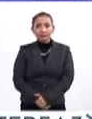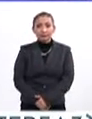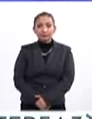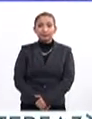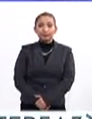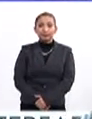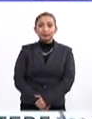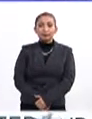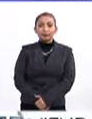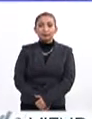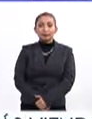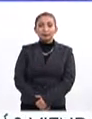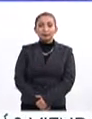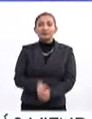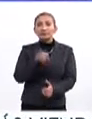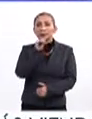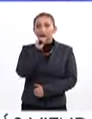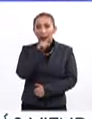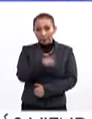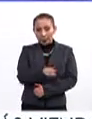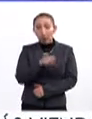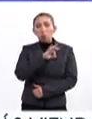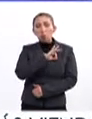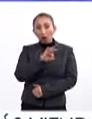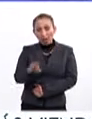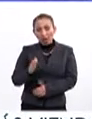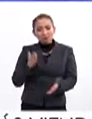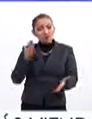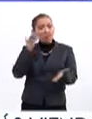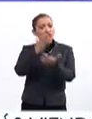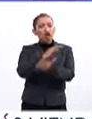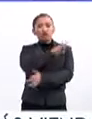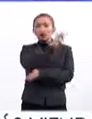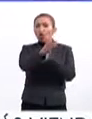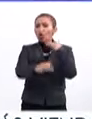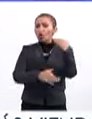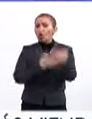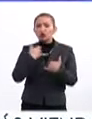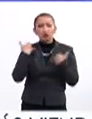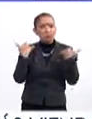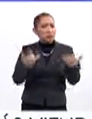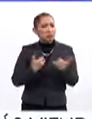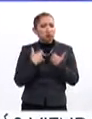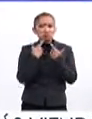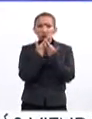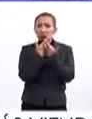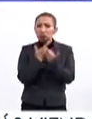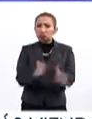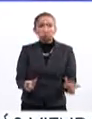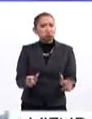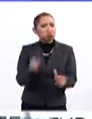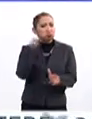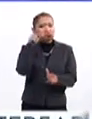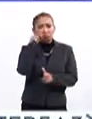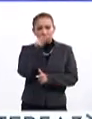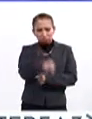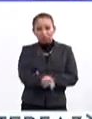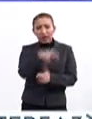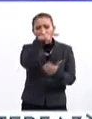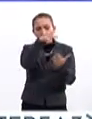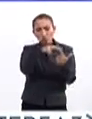se va a recibir a todos los jóvenes de esas